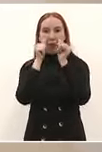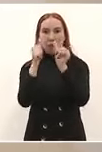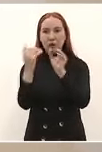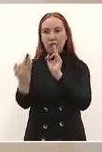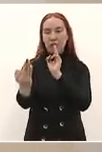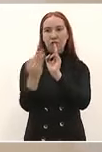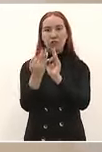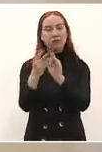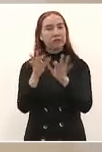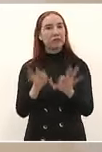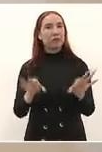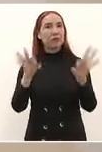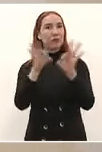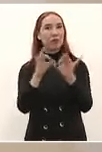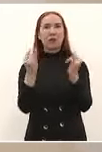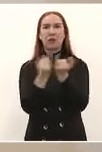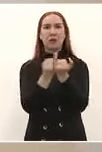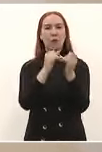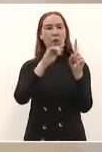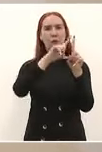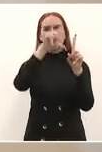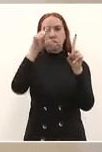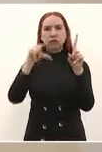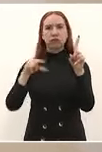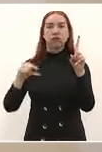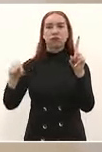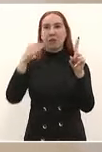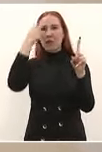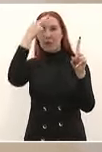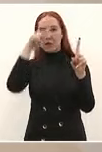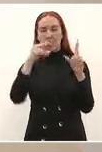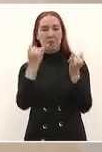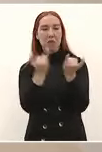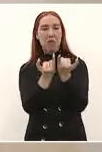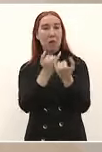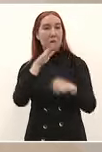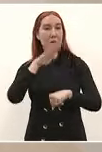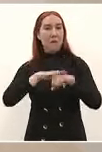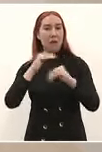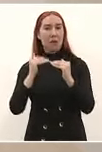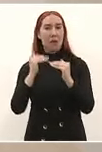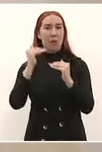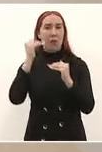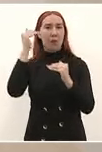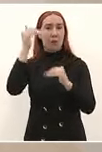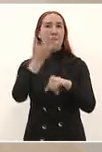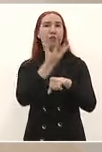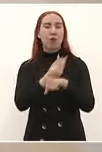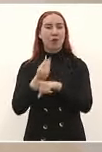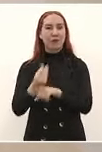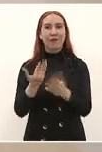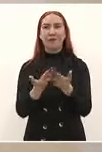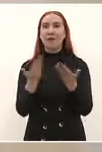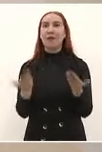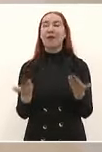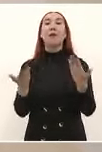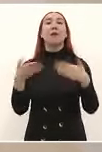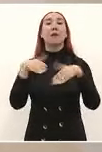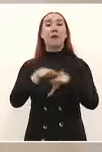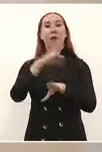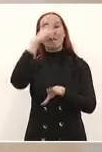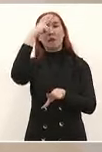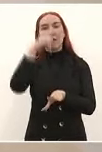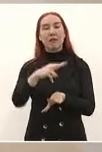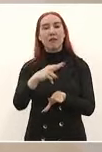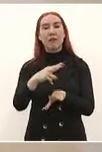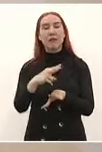nivel nacional igual hemos crecido mucho hemos crecido a lo largo y ancho del país hoy el banco de los mexicanos ya